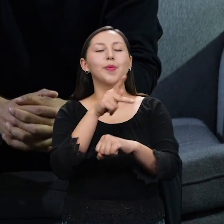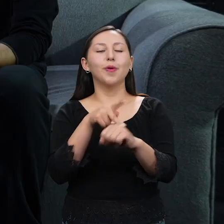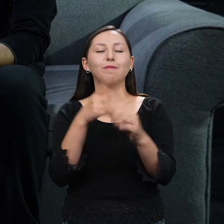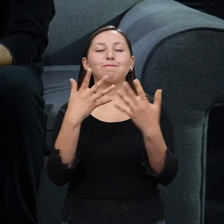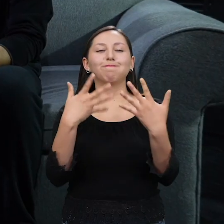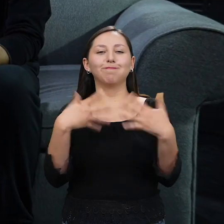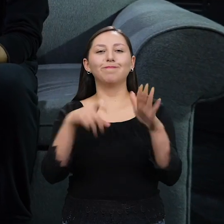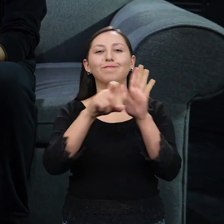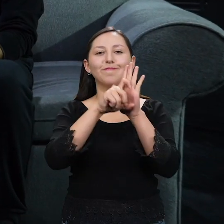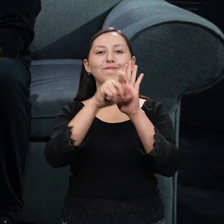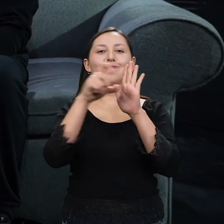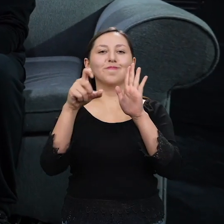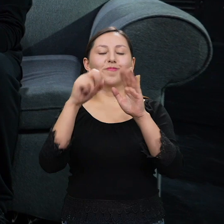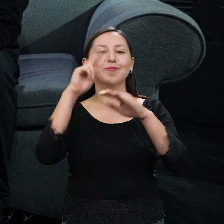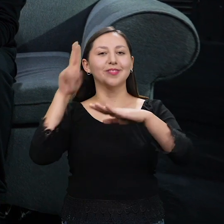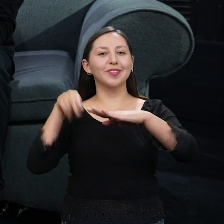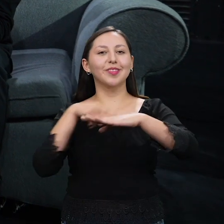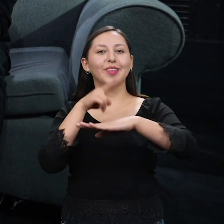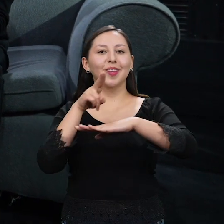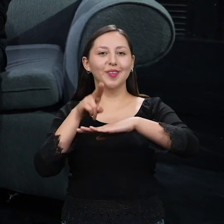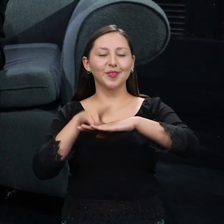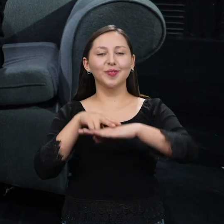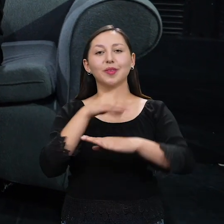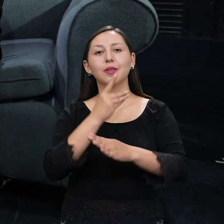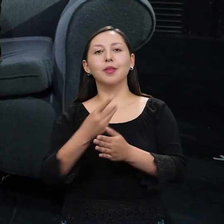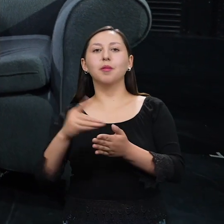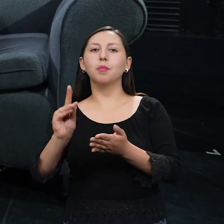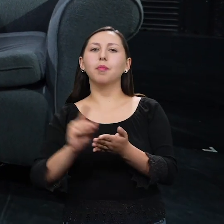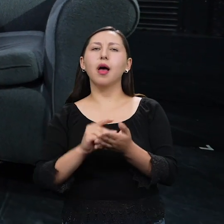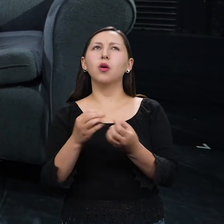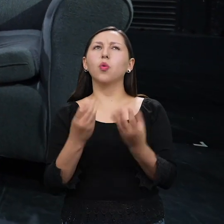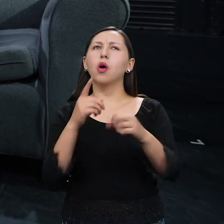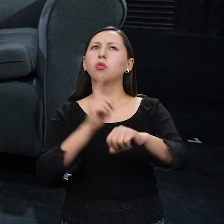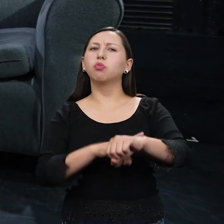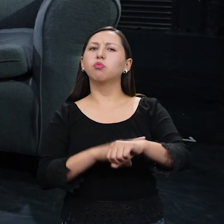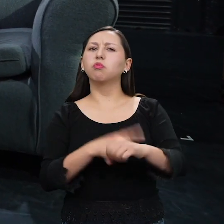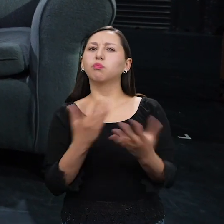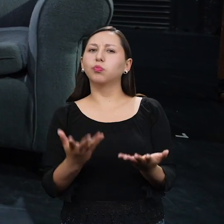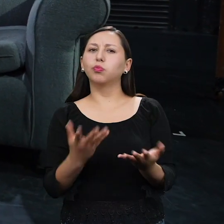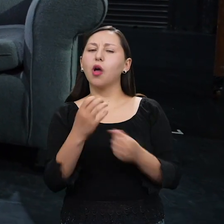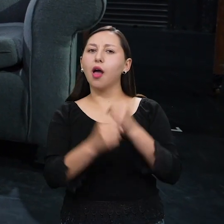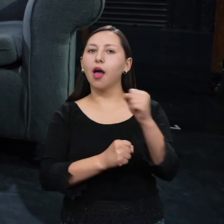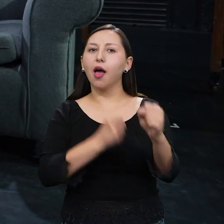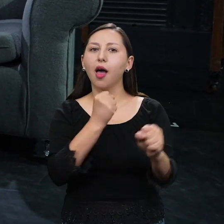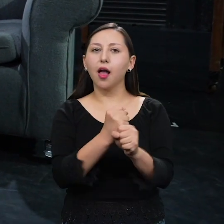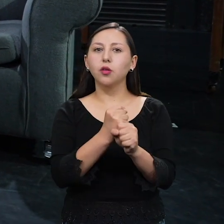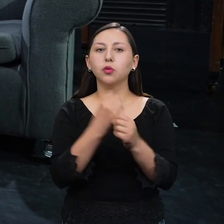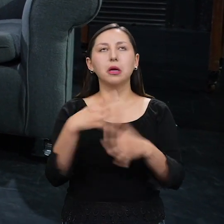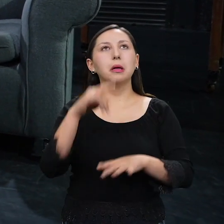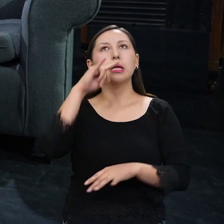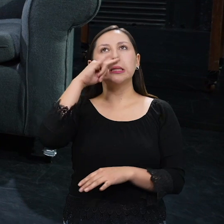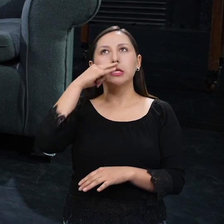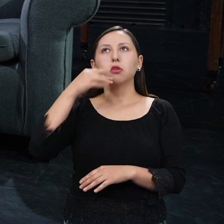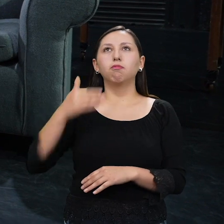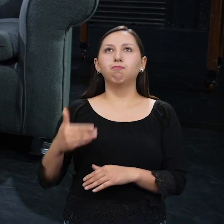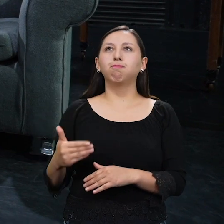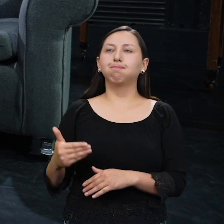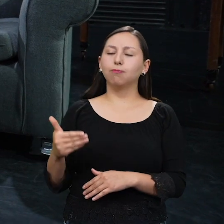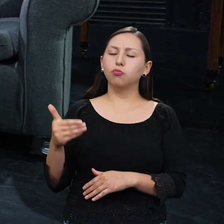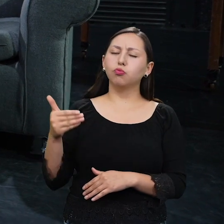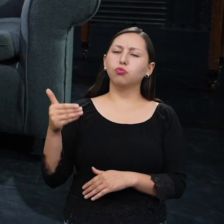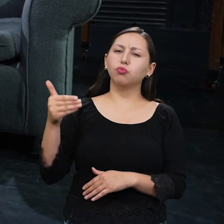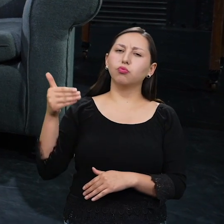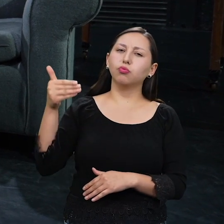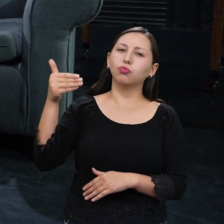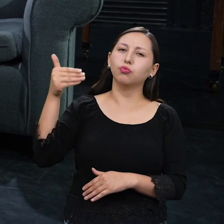compañía. Oye, ¿cuánto tiempo te toma estudiar esto? Eso en mi caso fue desde niño. Tuve una constancia. Pasé por varios